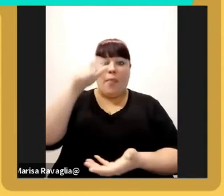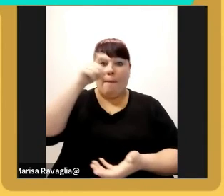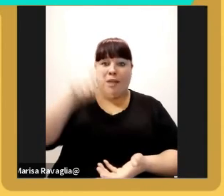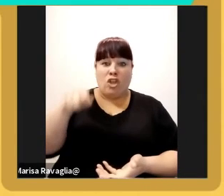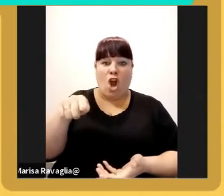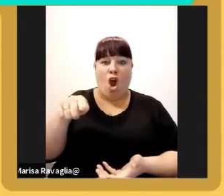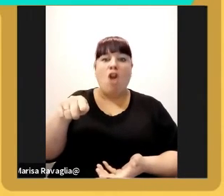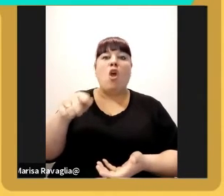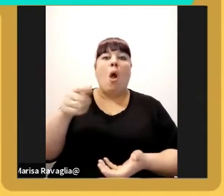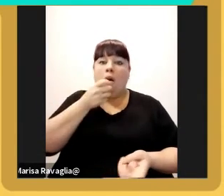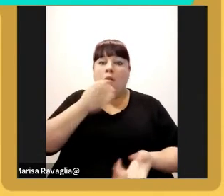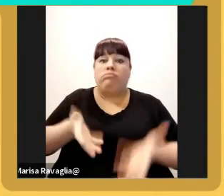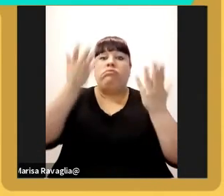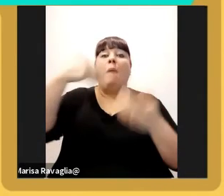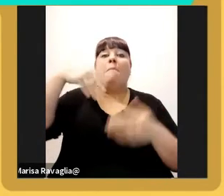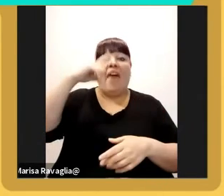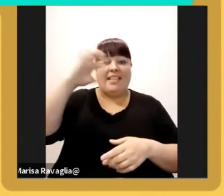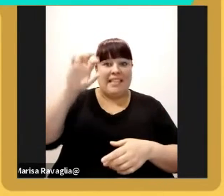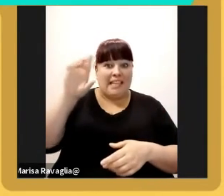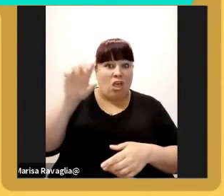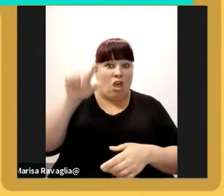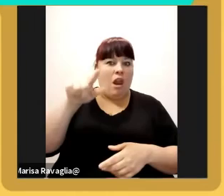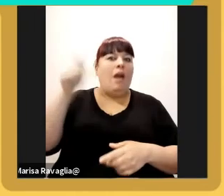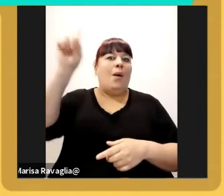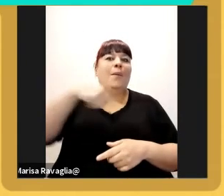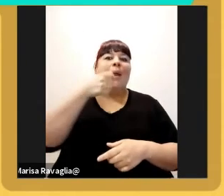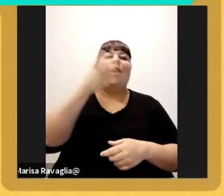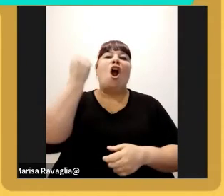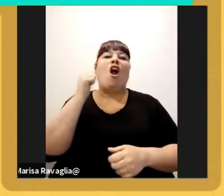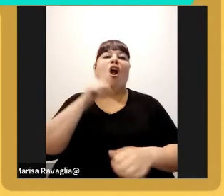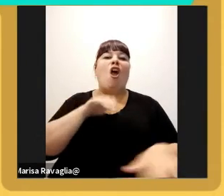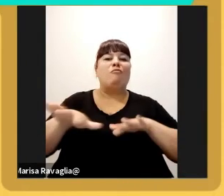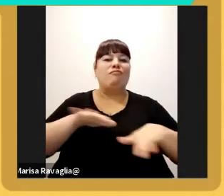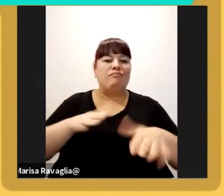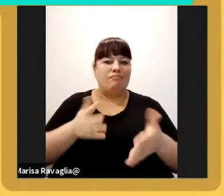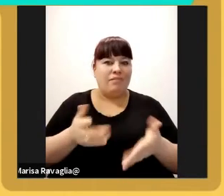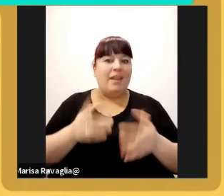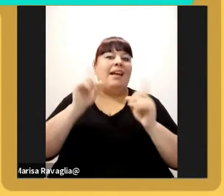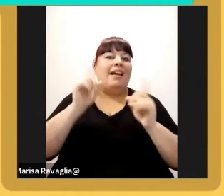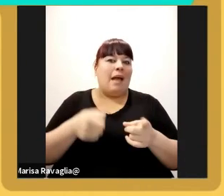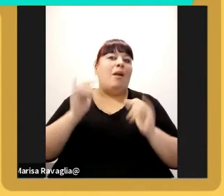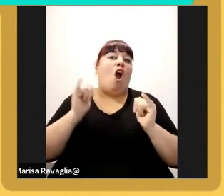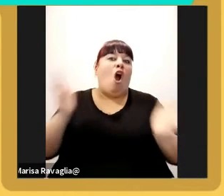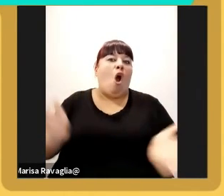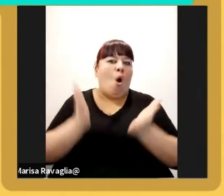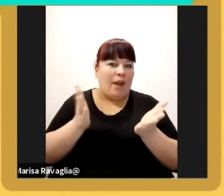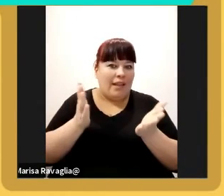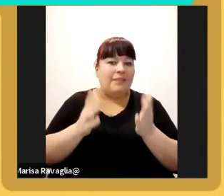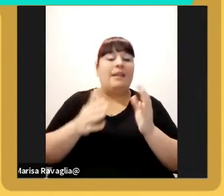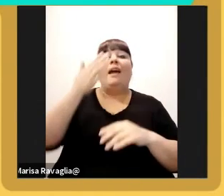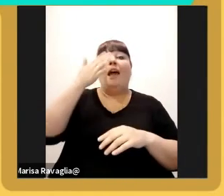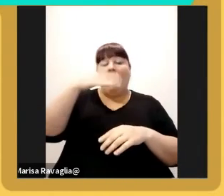repunta arriba de 70 dólares eso derrama en la economía y con población joven y luego en el